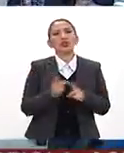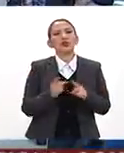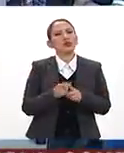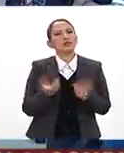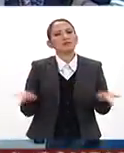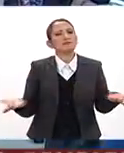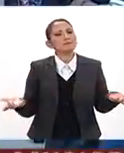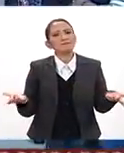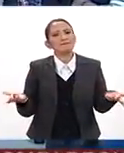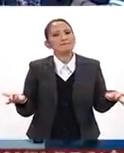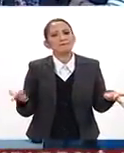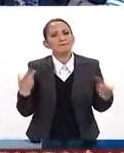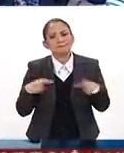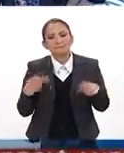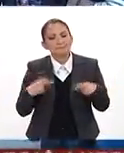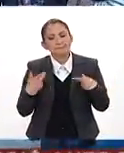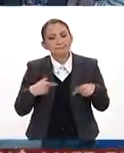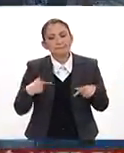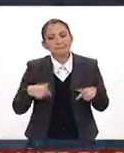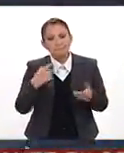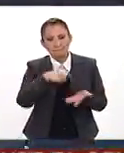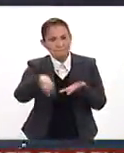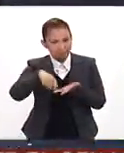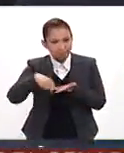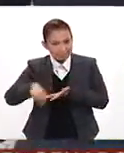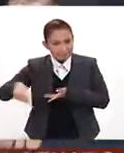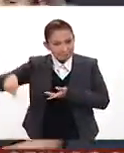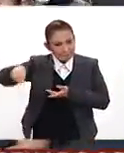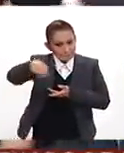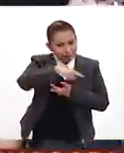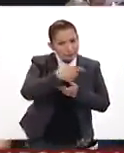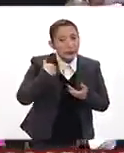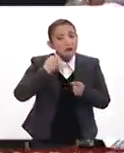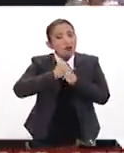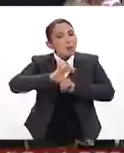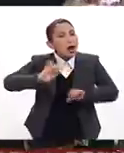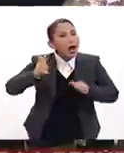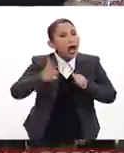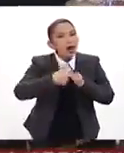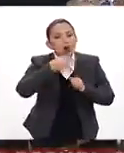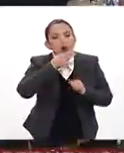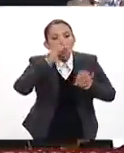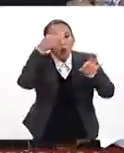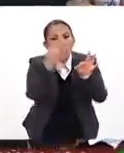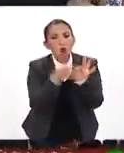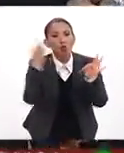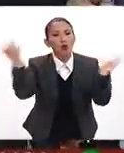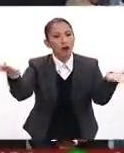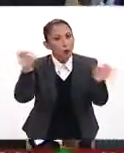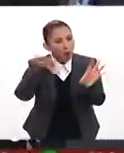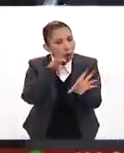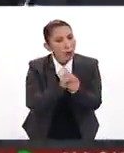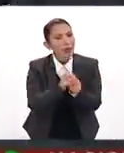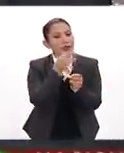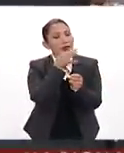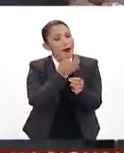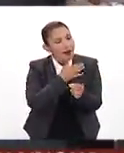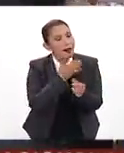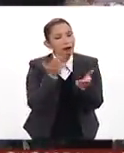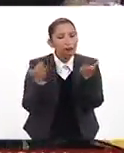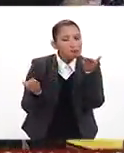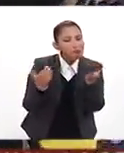obviamente, los compradores, los ciudadanos, informarnos de manera eficiente, de manera completa, de manera